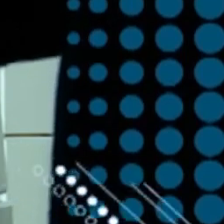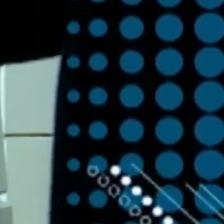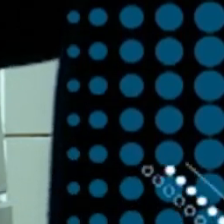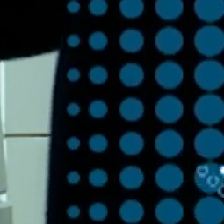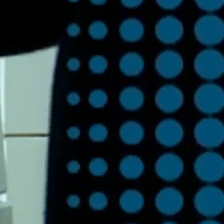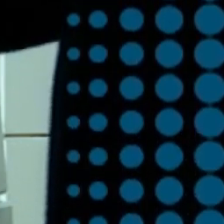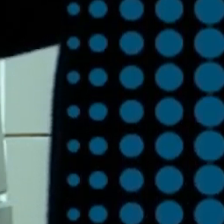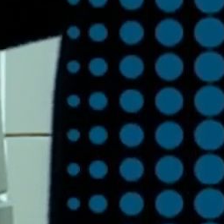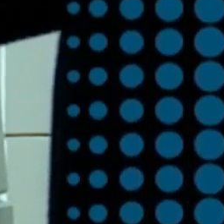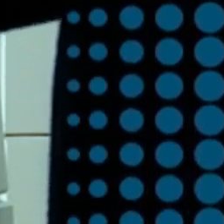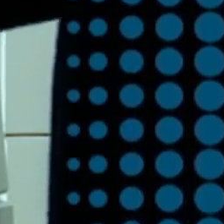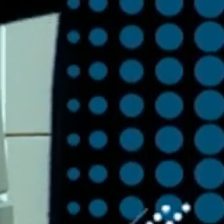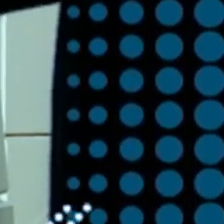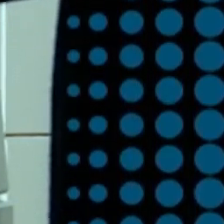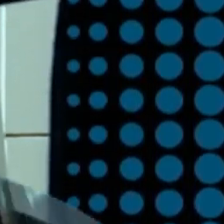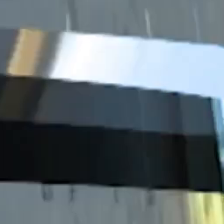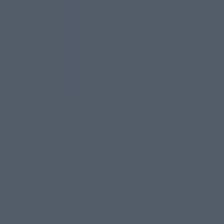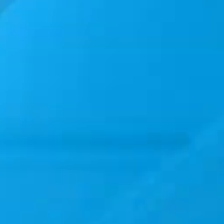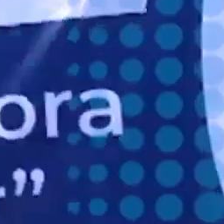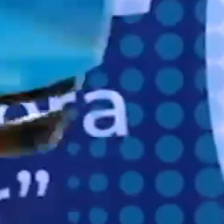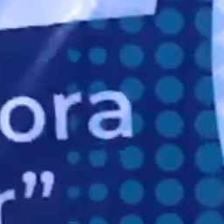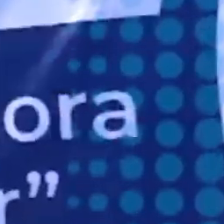asaltantes para marcar a sus víctimas.